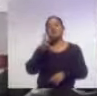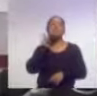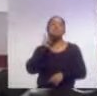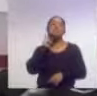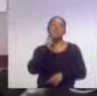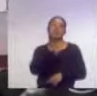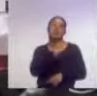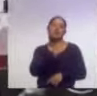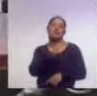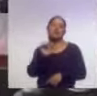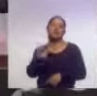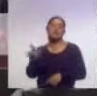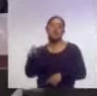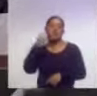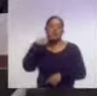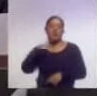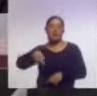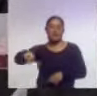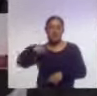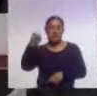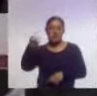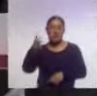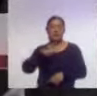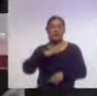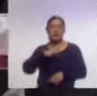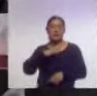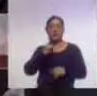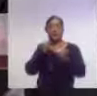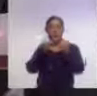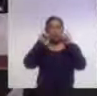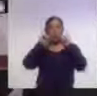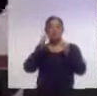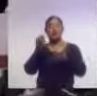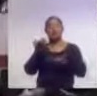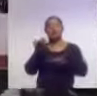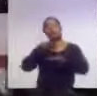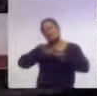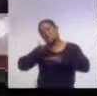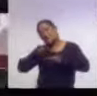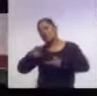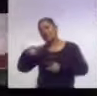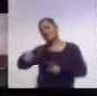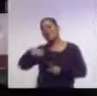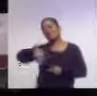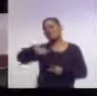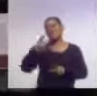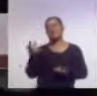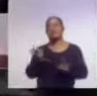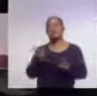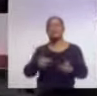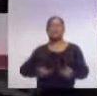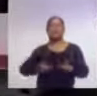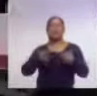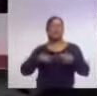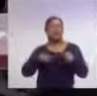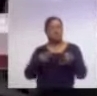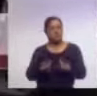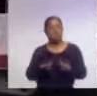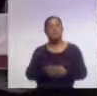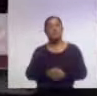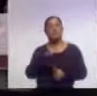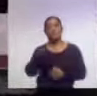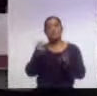Estatal para que esta se posicione como una institución al servicio de la sociedad humana, cercana y sensible. Por ello, la